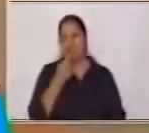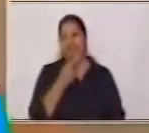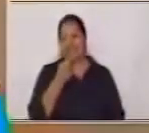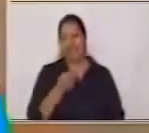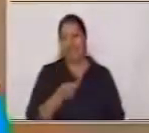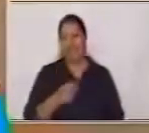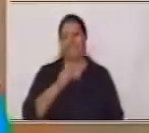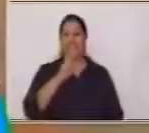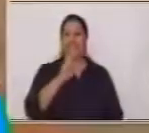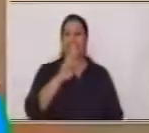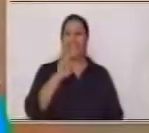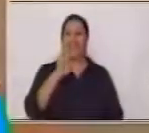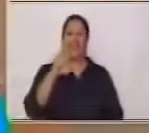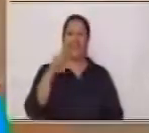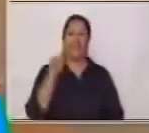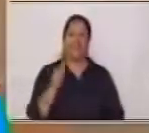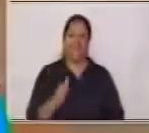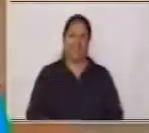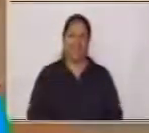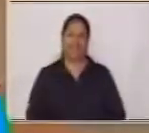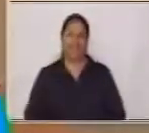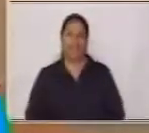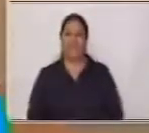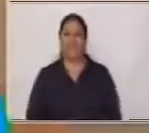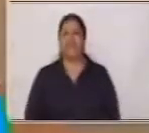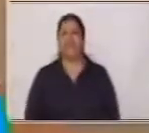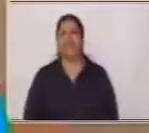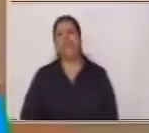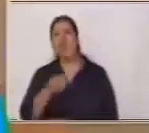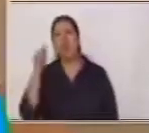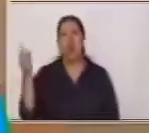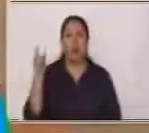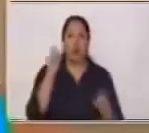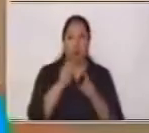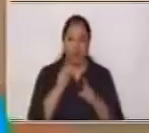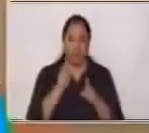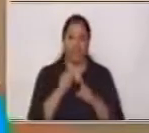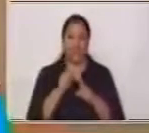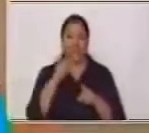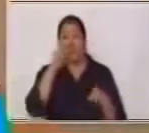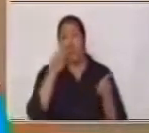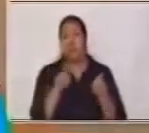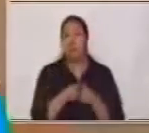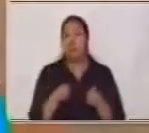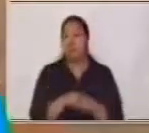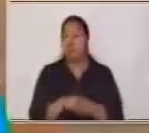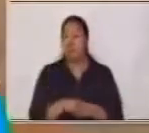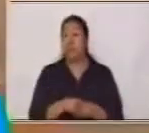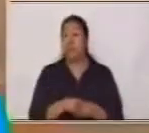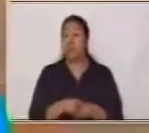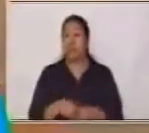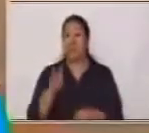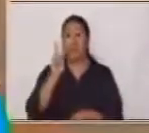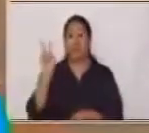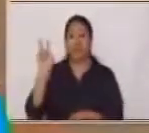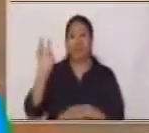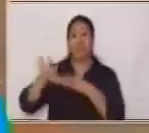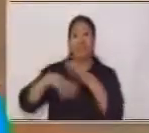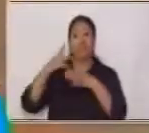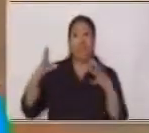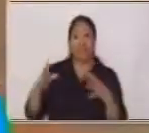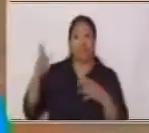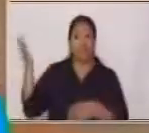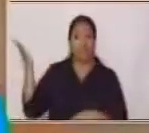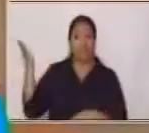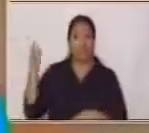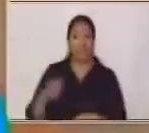Bueno Vamos a ver Nuestro otro chiste Nuestro otro chiste También Tiene que ver Con una fruta Vamos